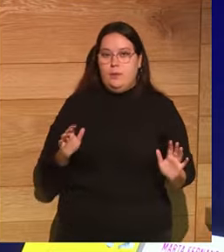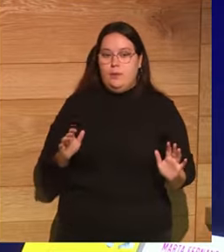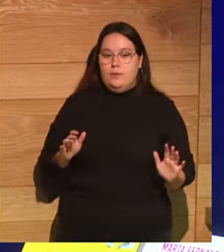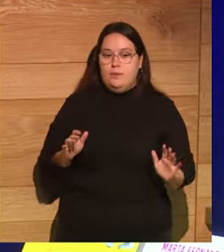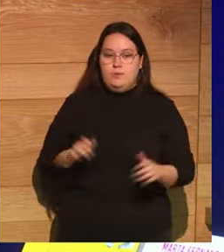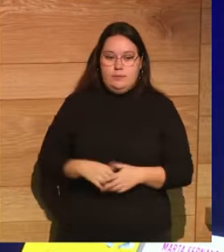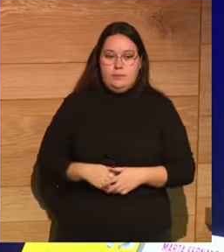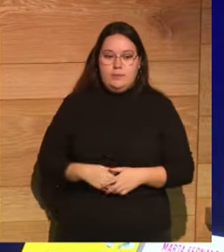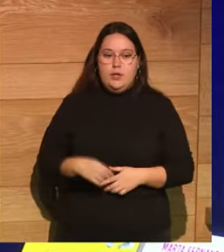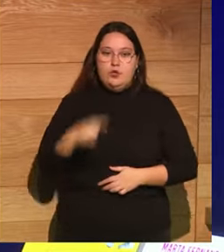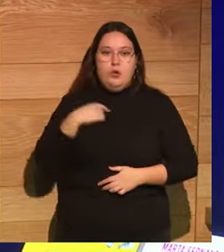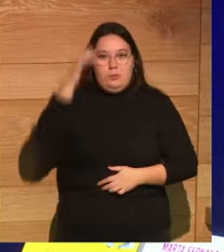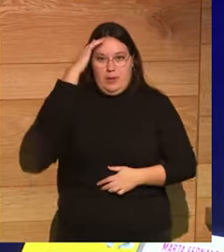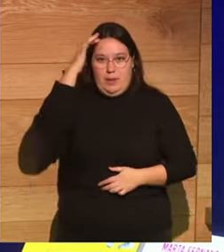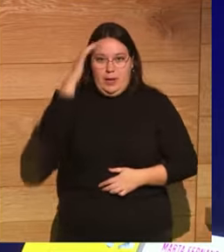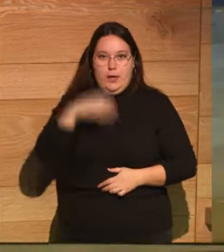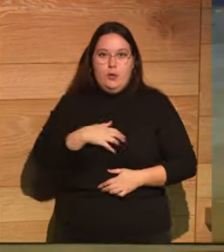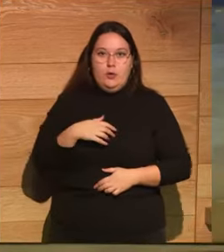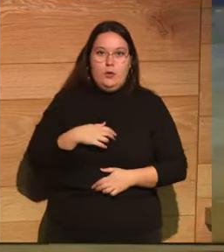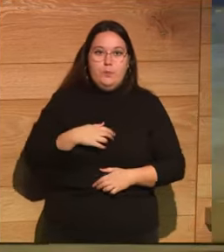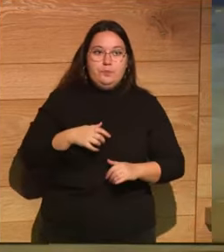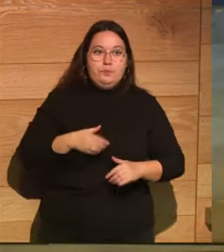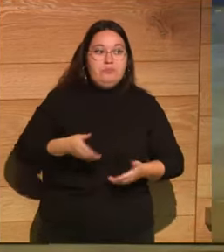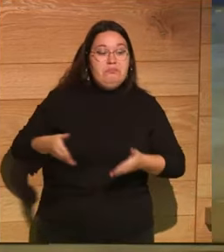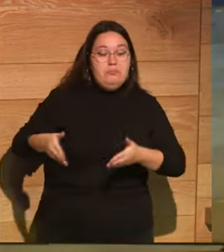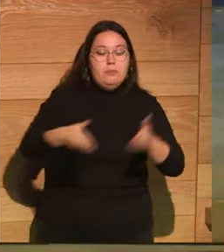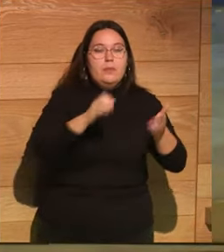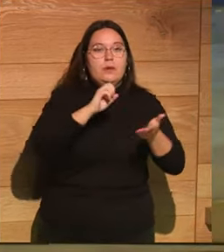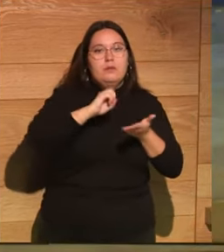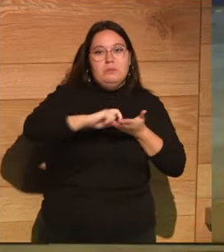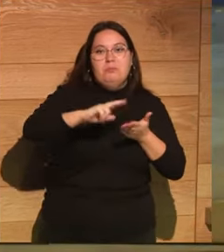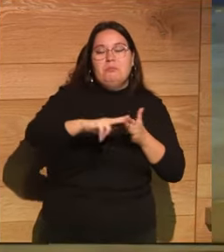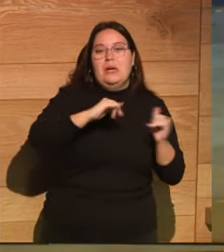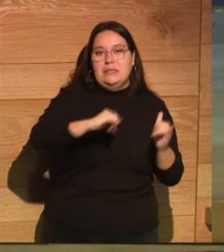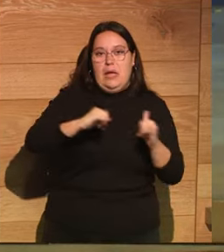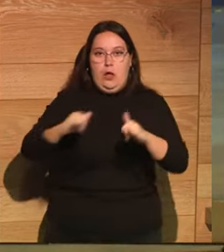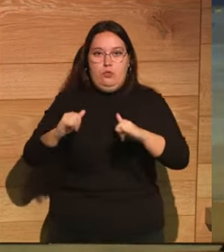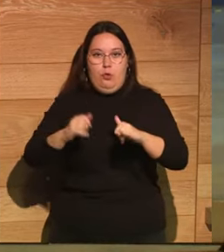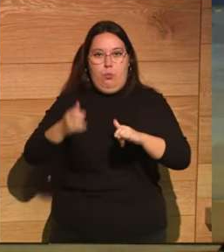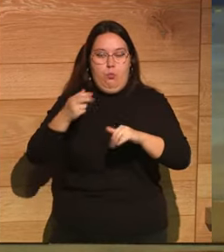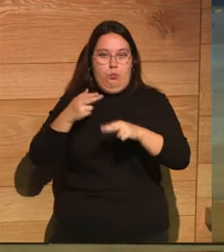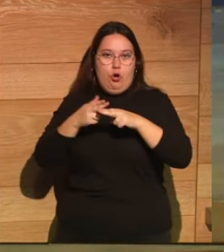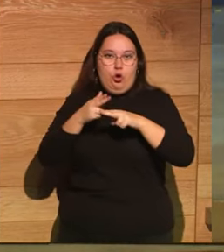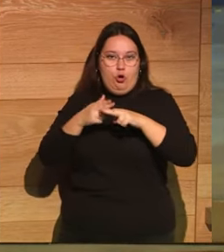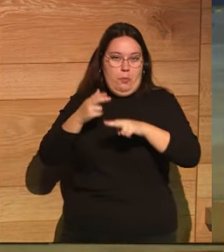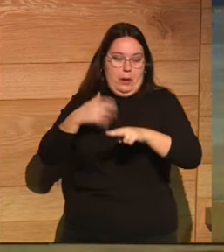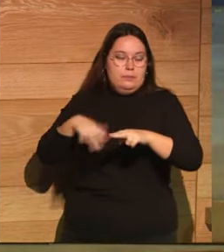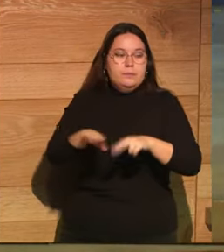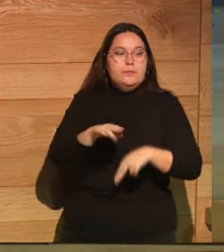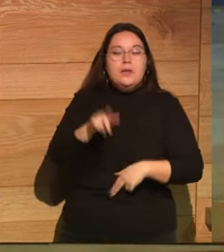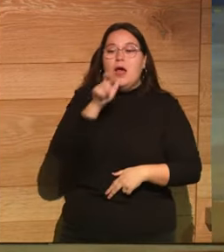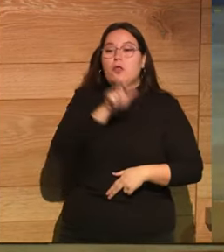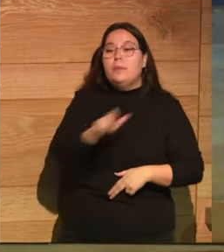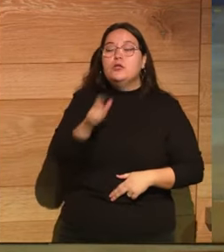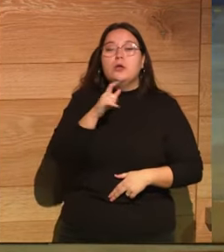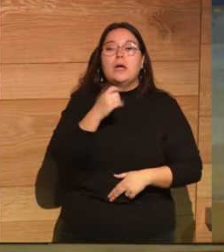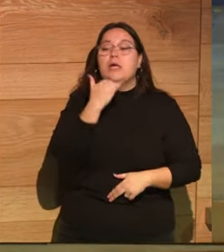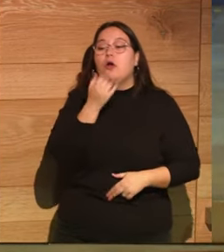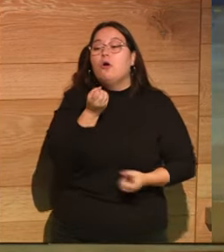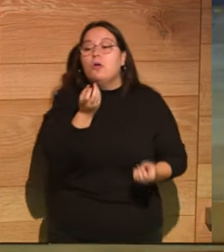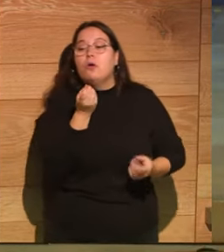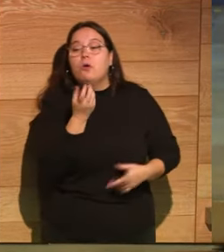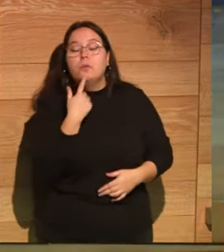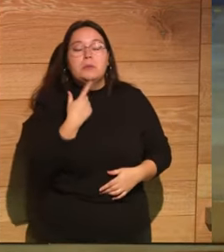a Suetonio paseando por la vía sacra y en el foro romano y escuchando a dos señores comentar algo